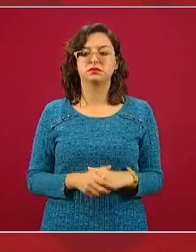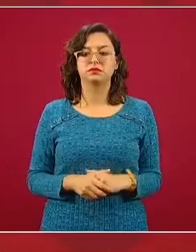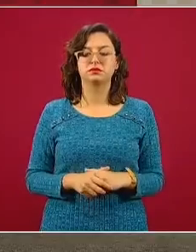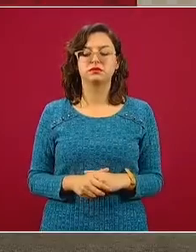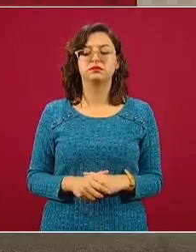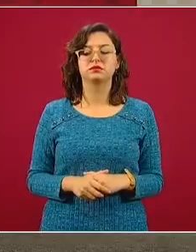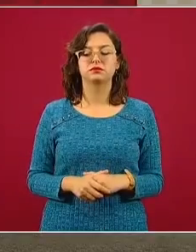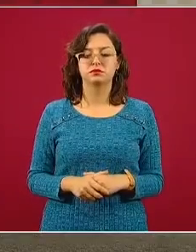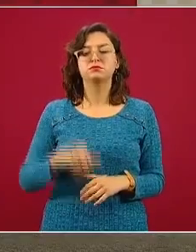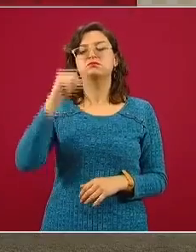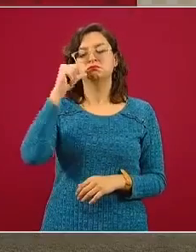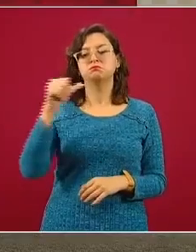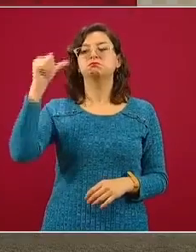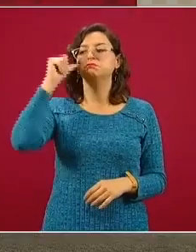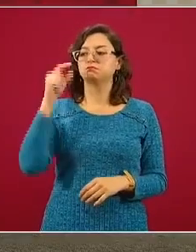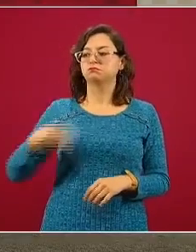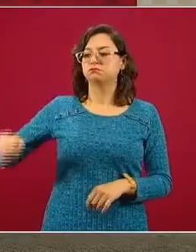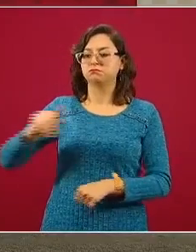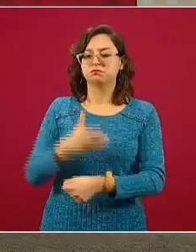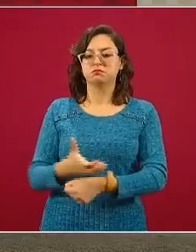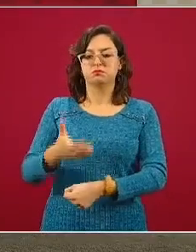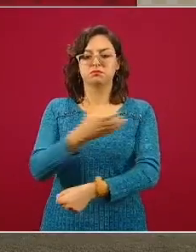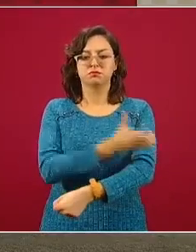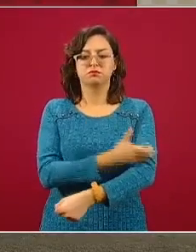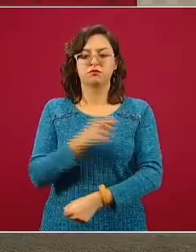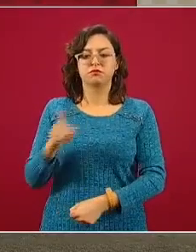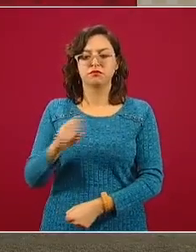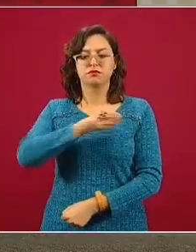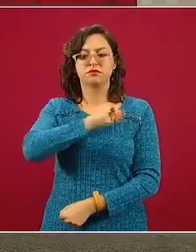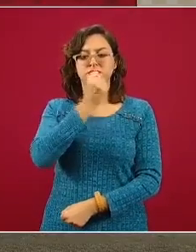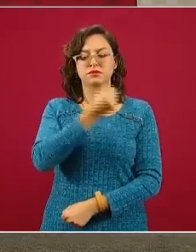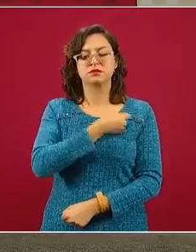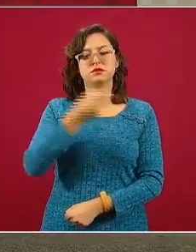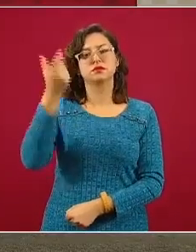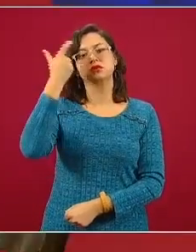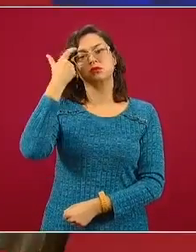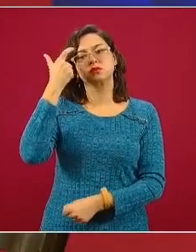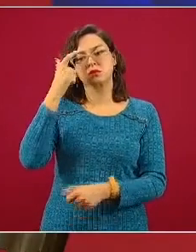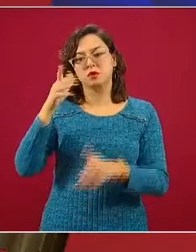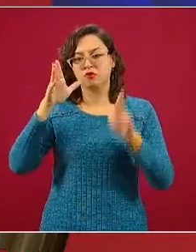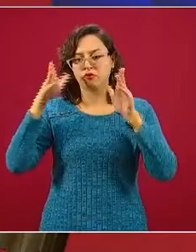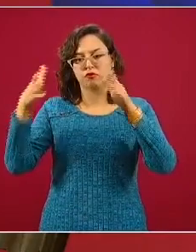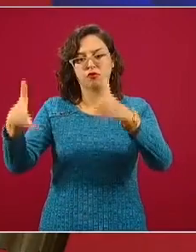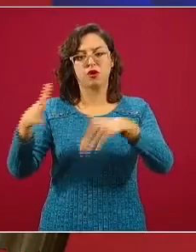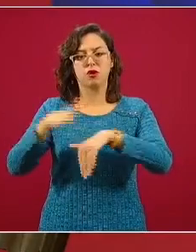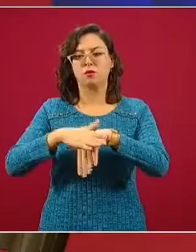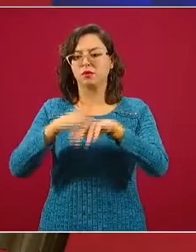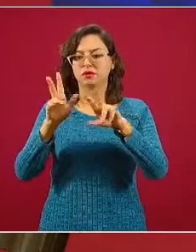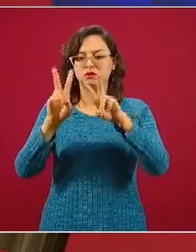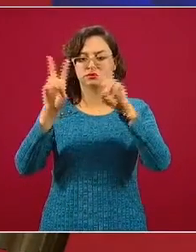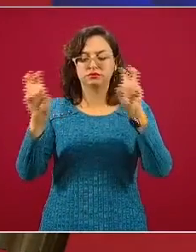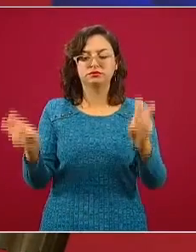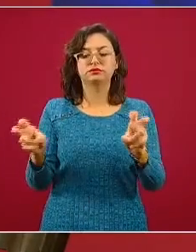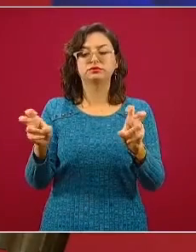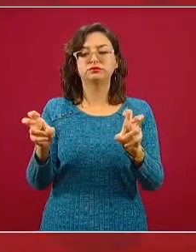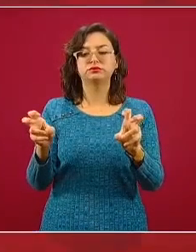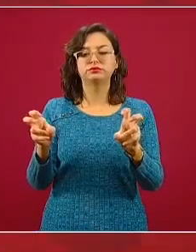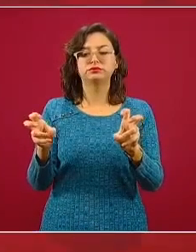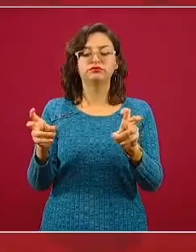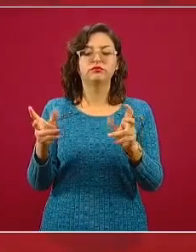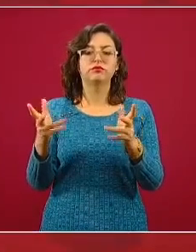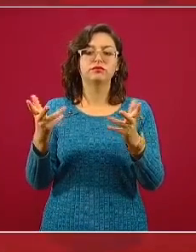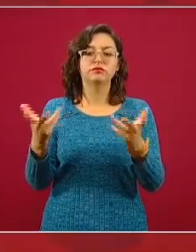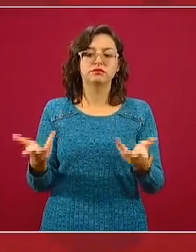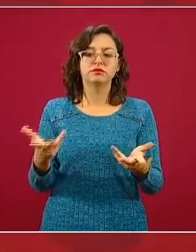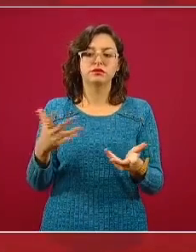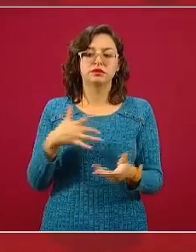lo abordaron nuestros colegas especialistas en salud mental, más enfocado porque era lo que nos interesaba comentar ayer sobre